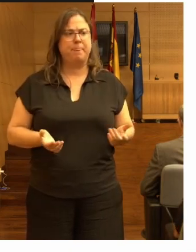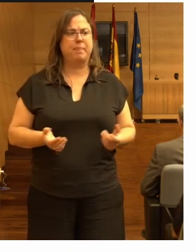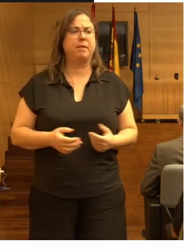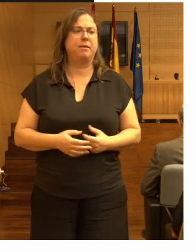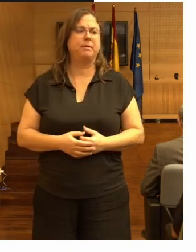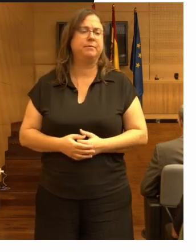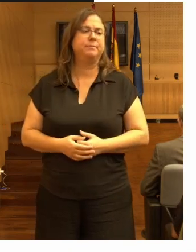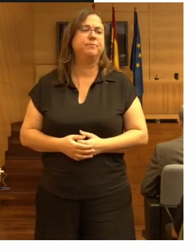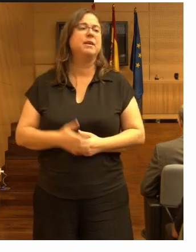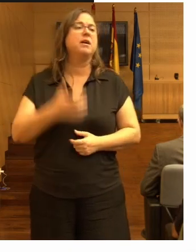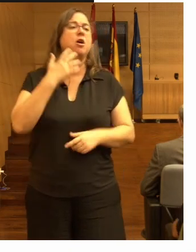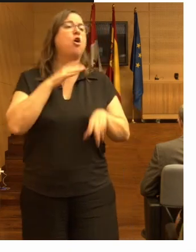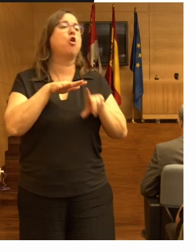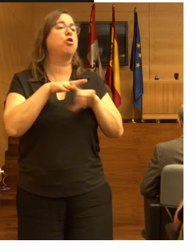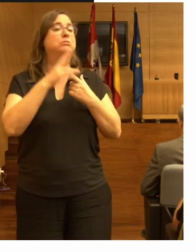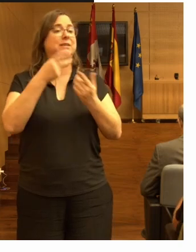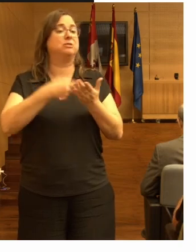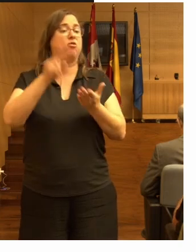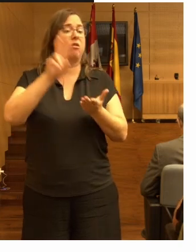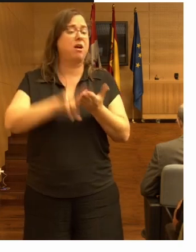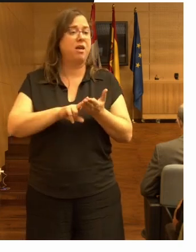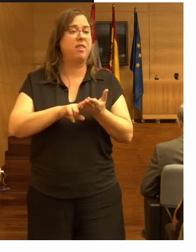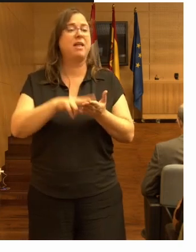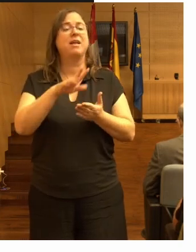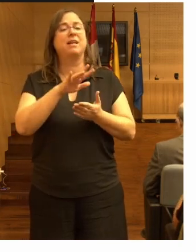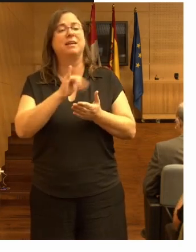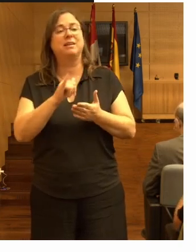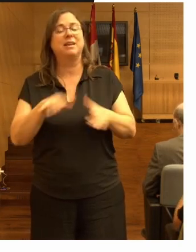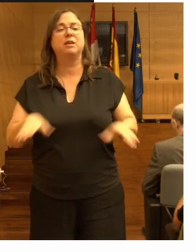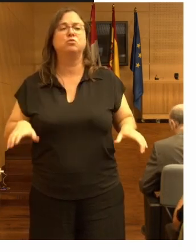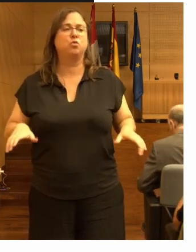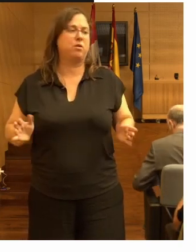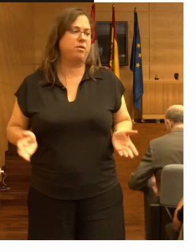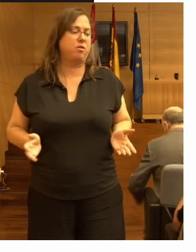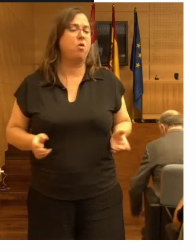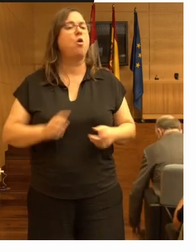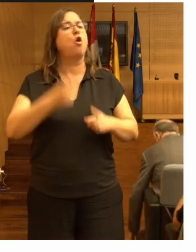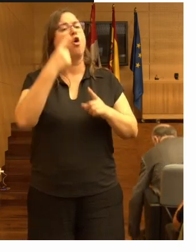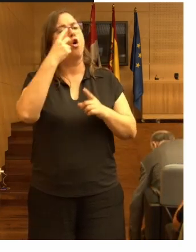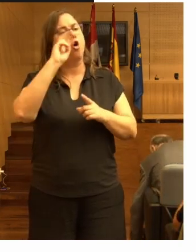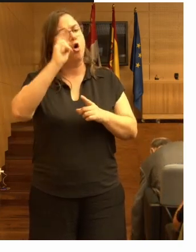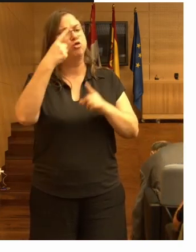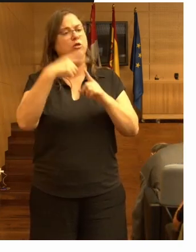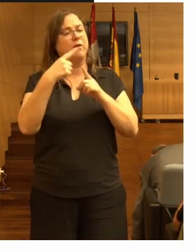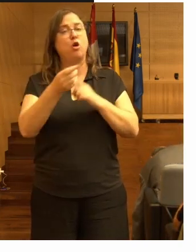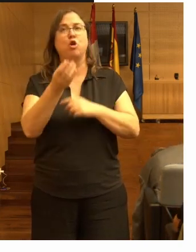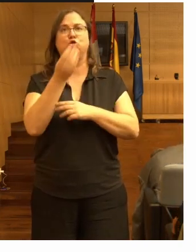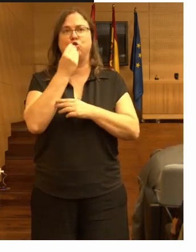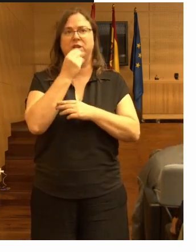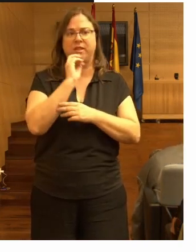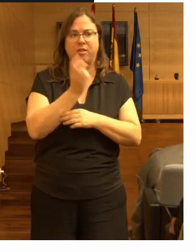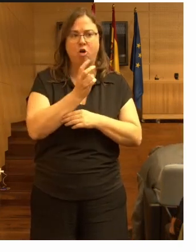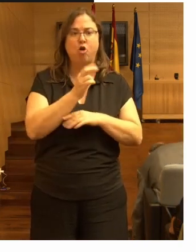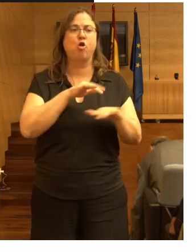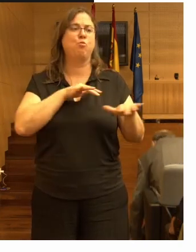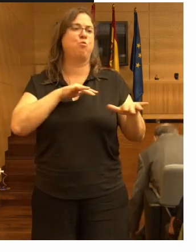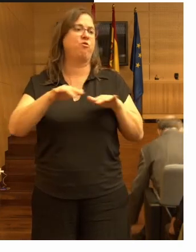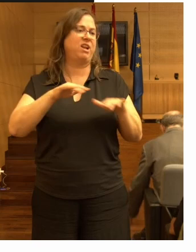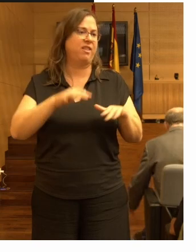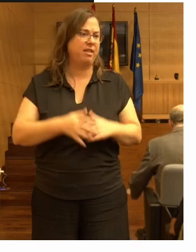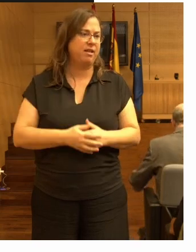contexto de las caídas ni de la sujeción y hay otros factores nutrición movilidad